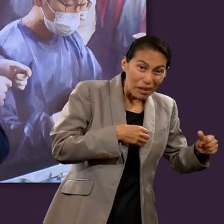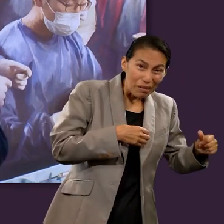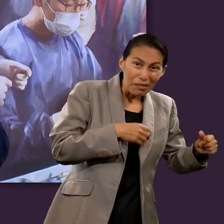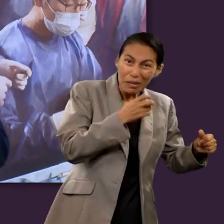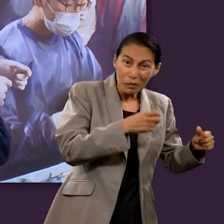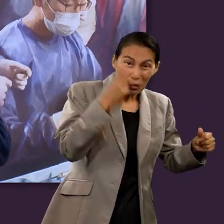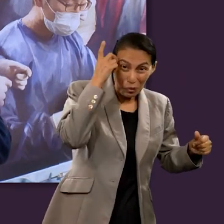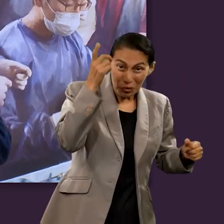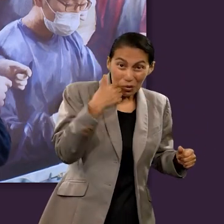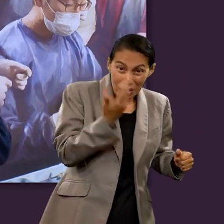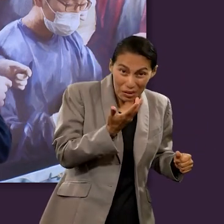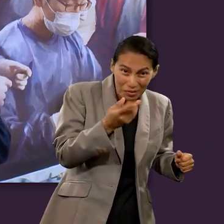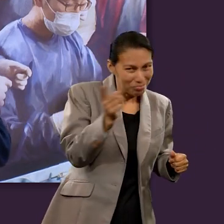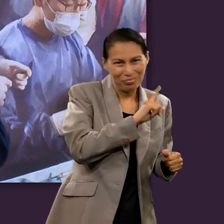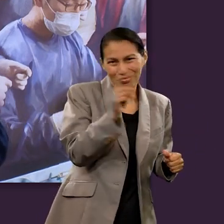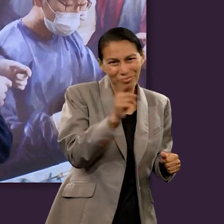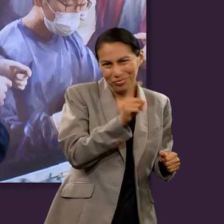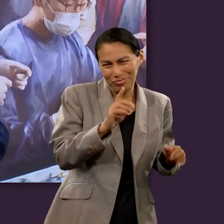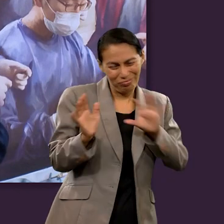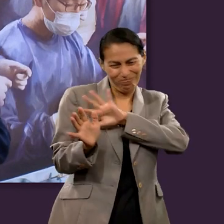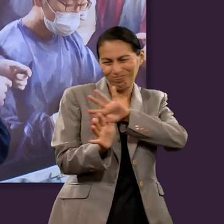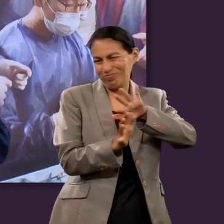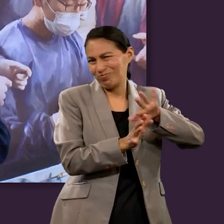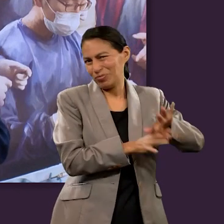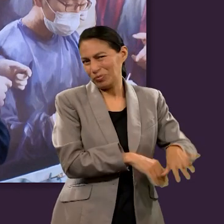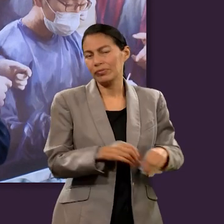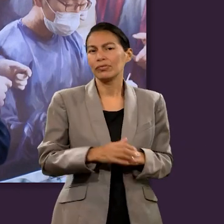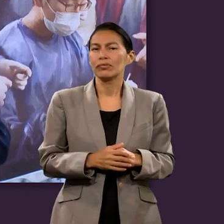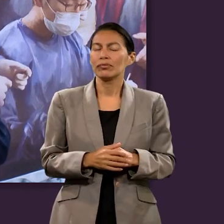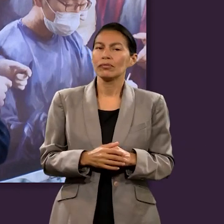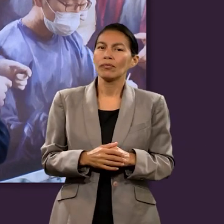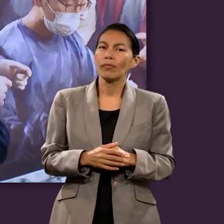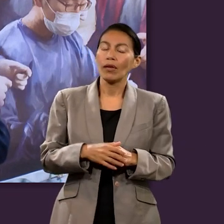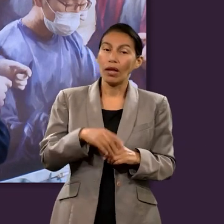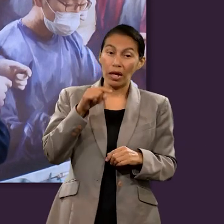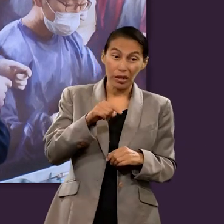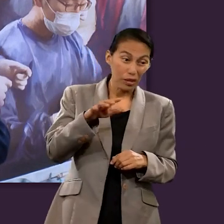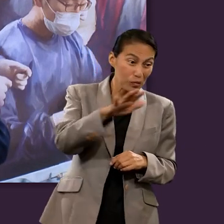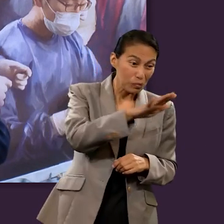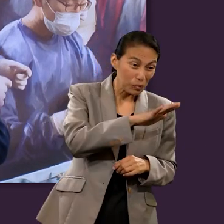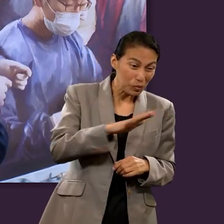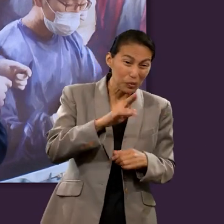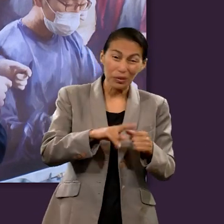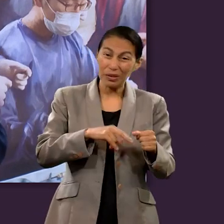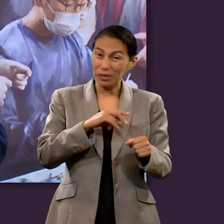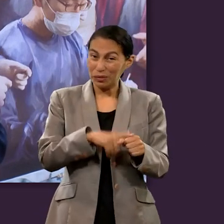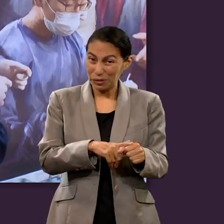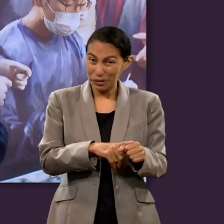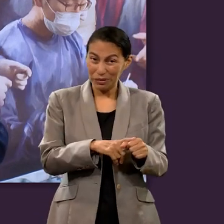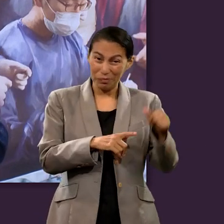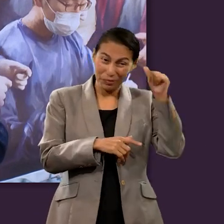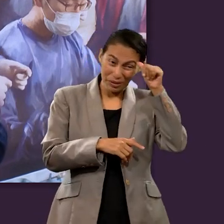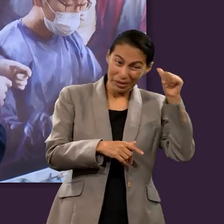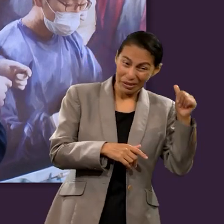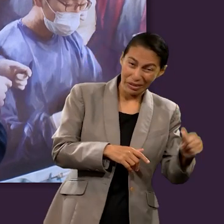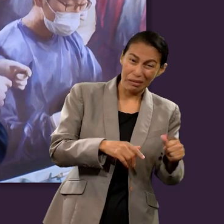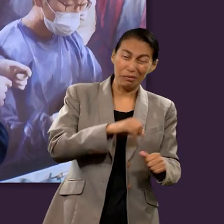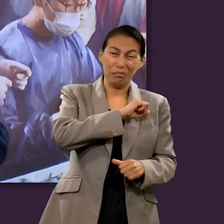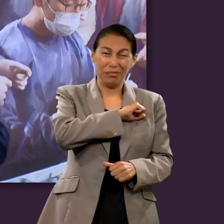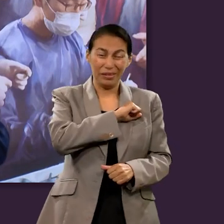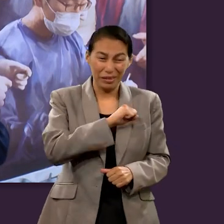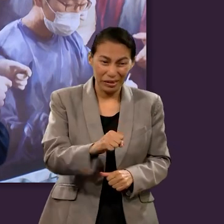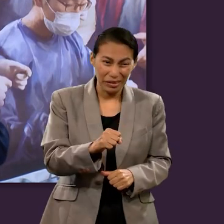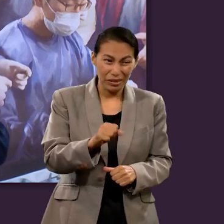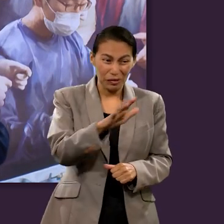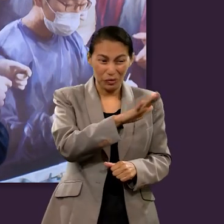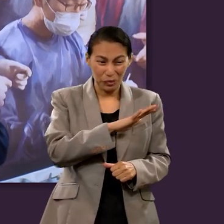diferente al que estamos hoy bajo este reino de pecado y bajo este reino de